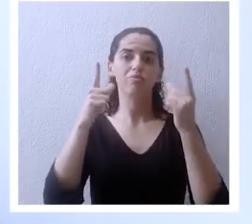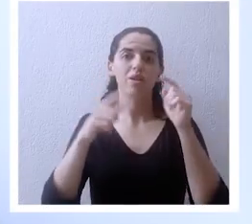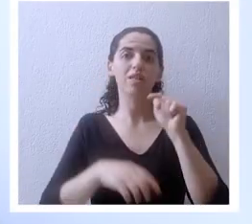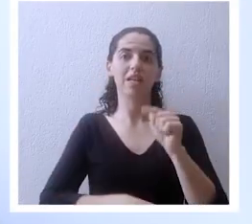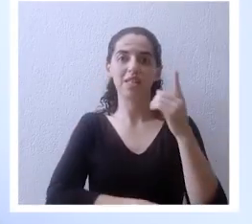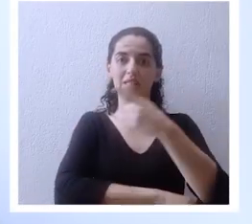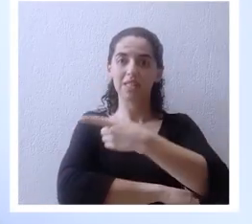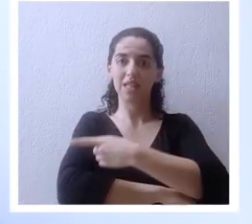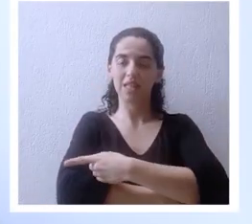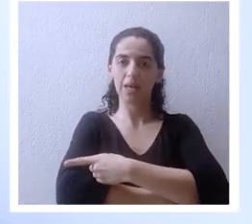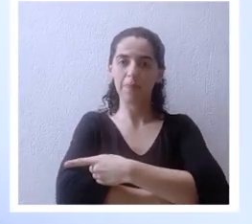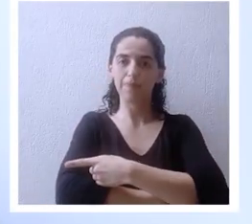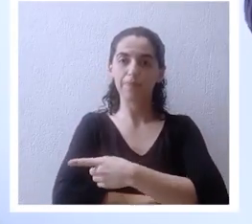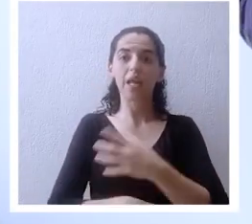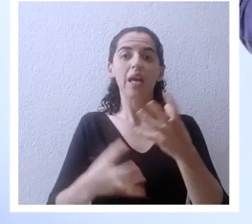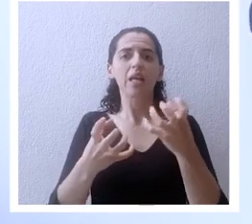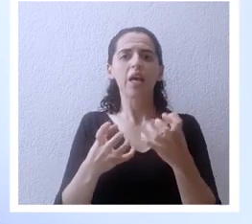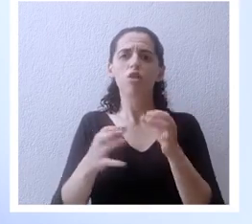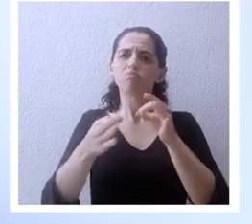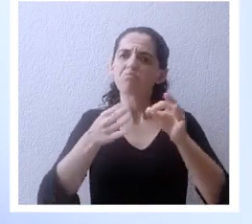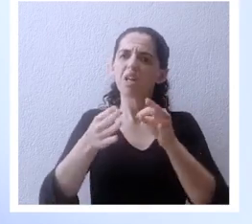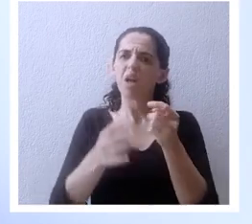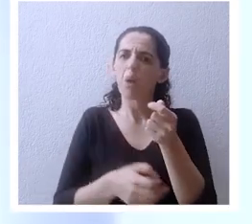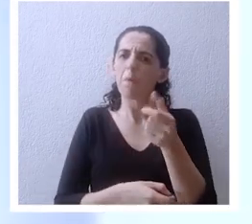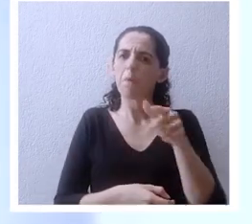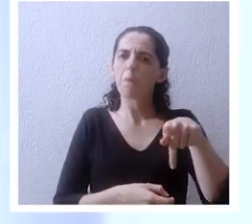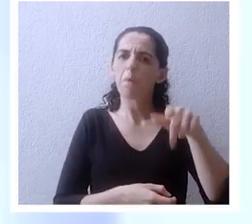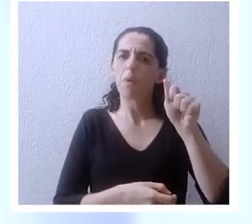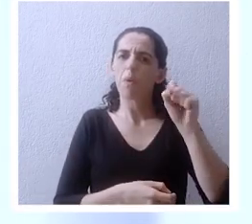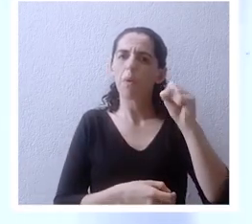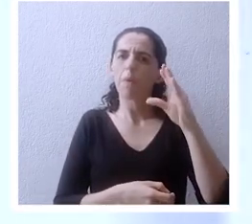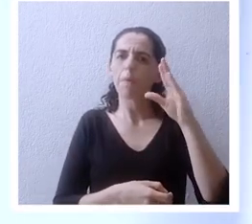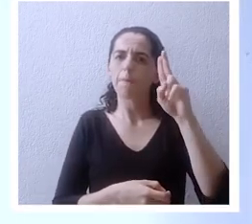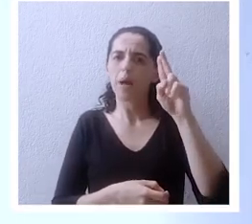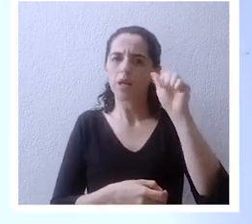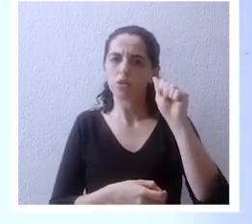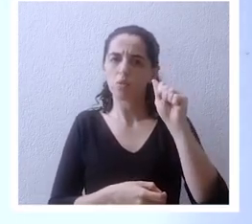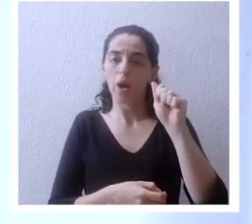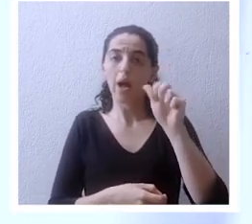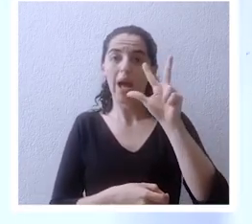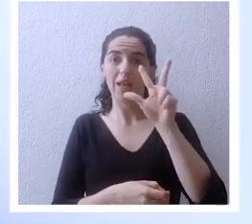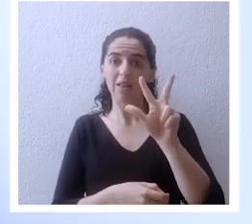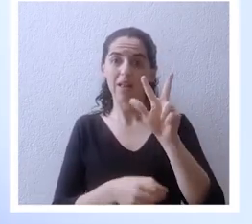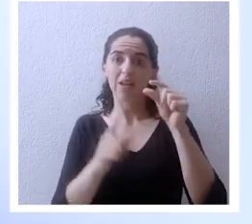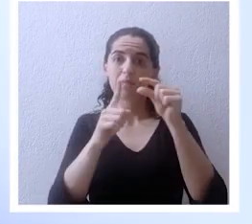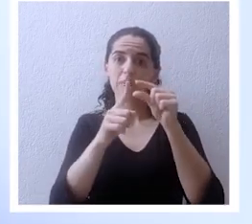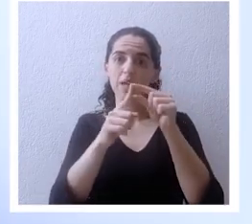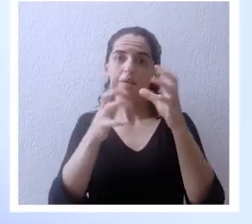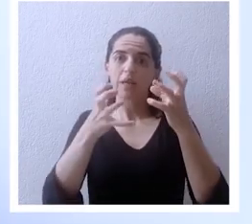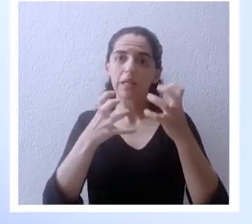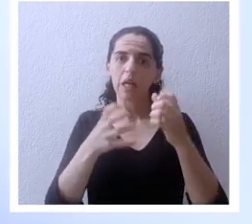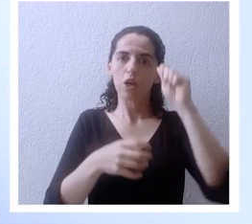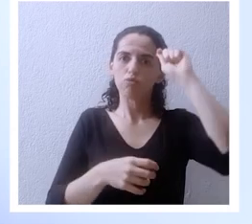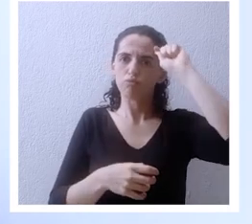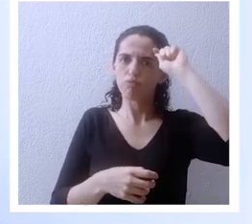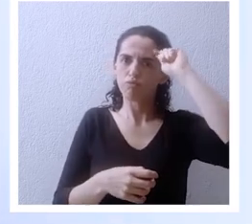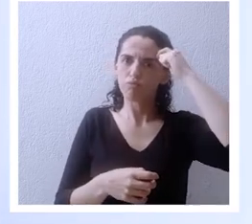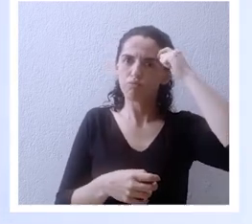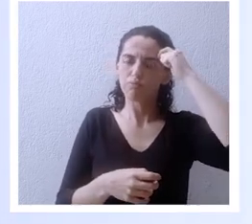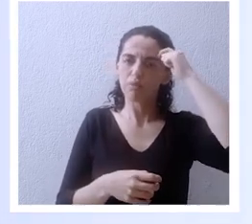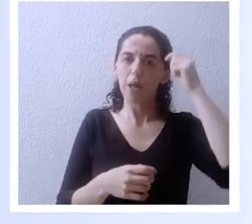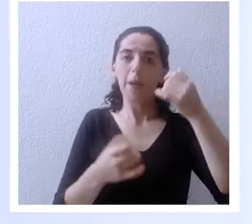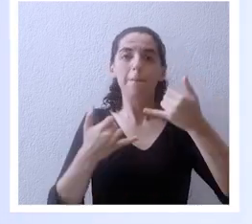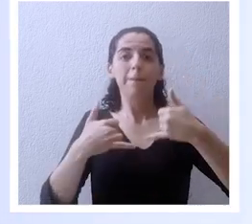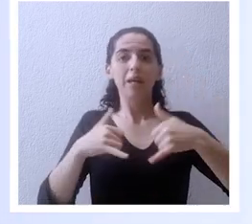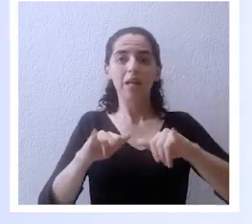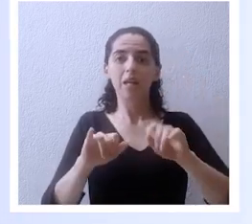quisiera explicarte un poco de la Pascua porque hay tres palabras, hay tres palabras que quisiera que tuviéramos en mente mientras yo comparto esta